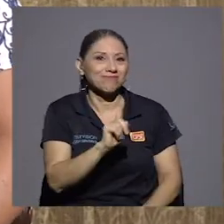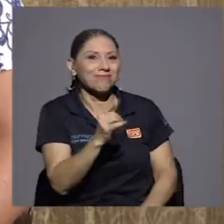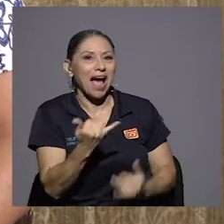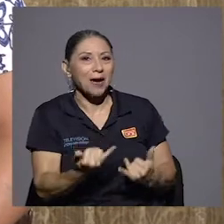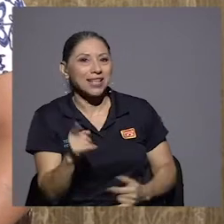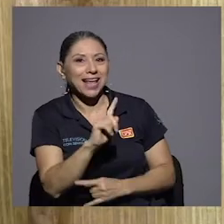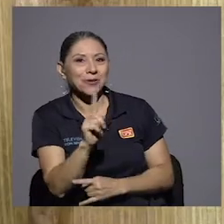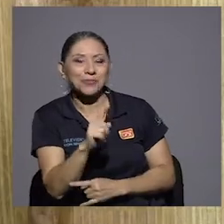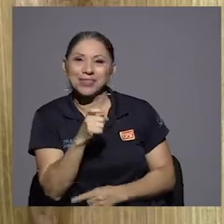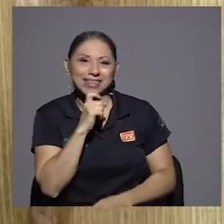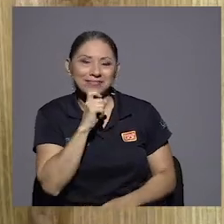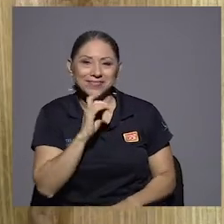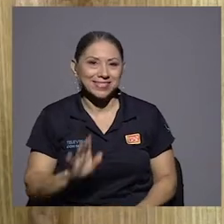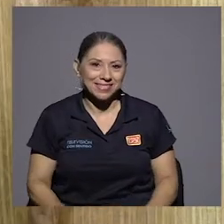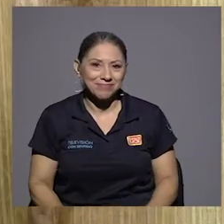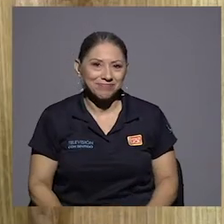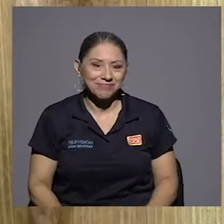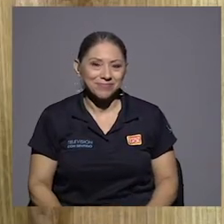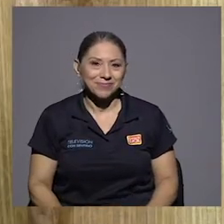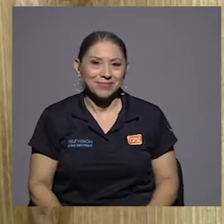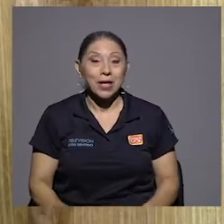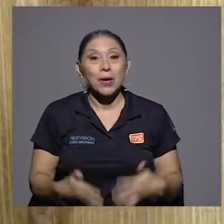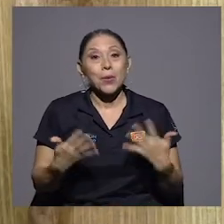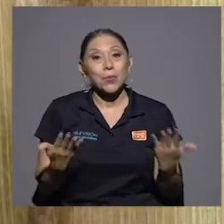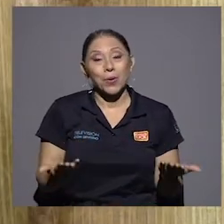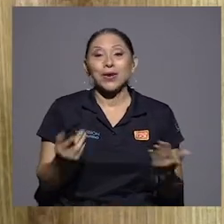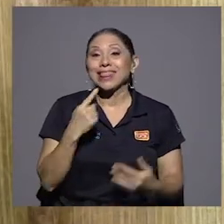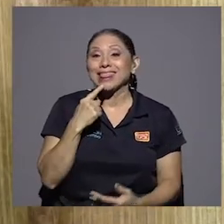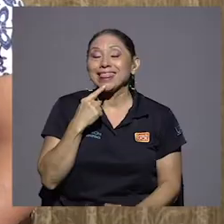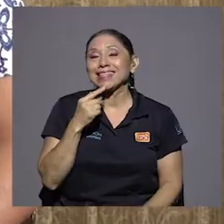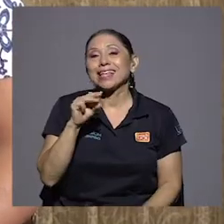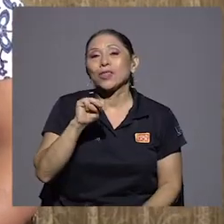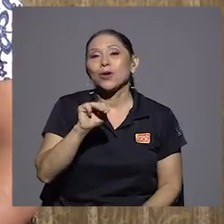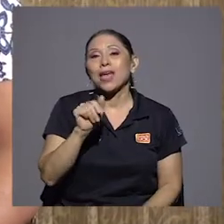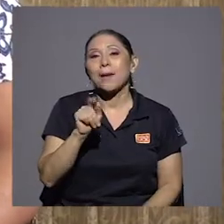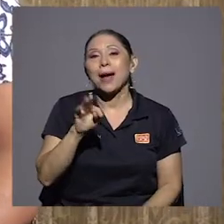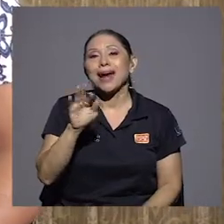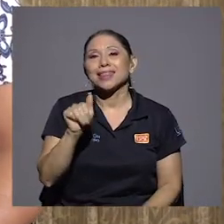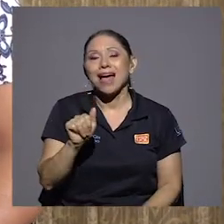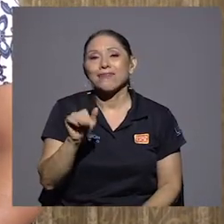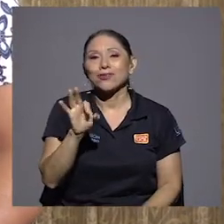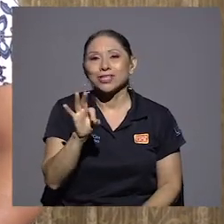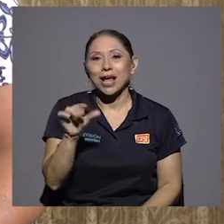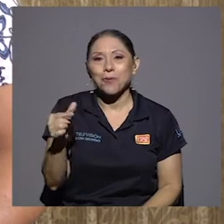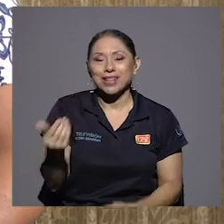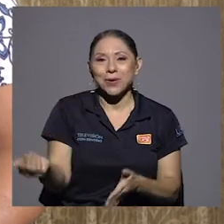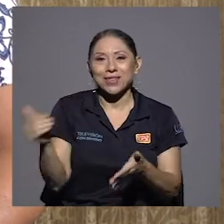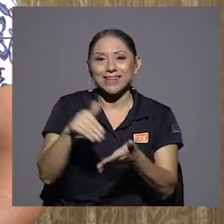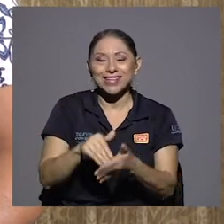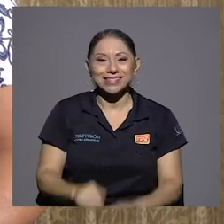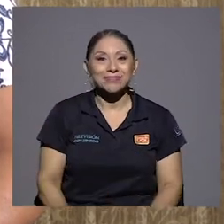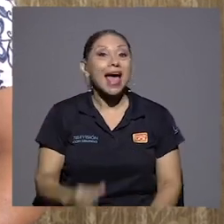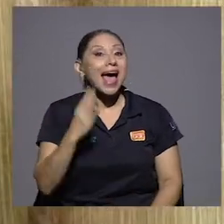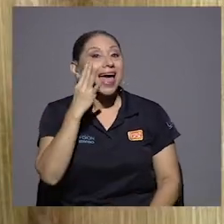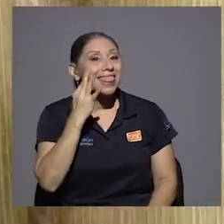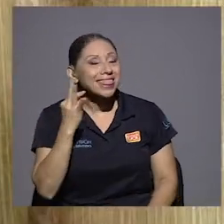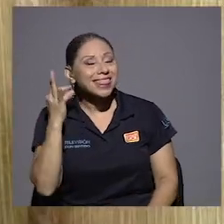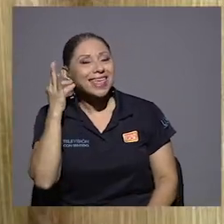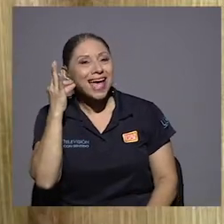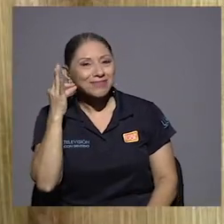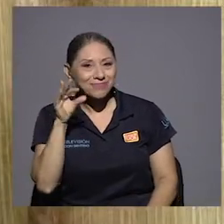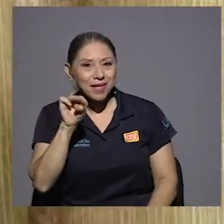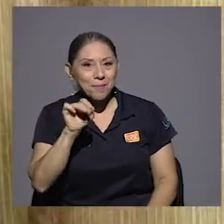Difícilmente. Dice doña Marta Fonseca Guardia otra vez. Ah, tía Marta. Muy cercana a nosotros.